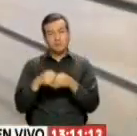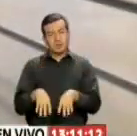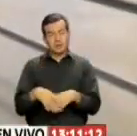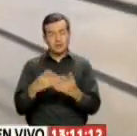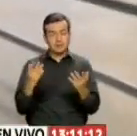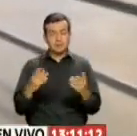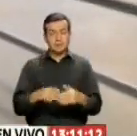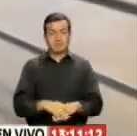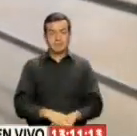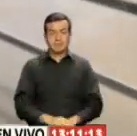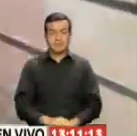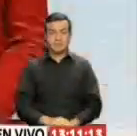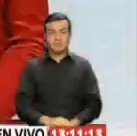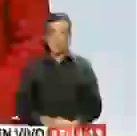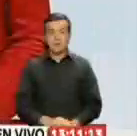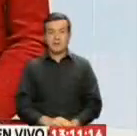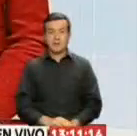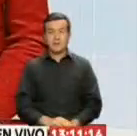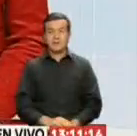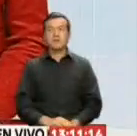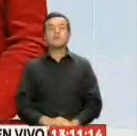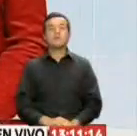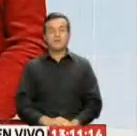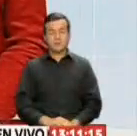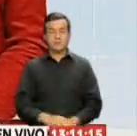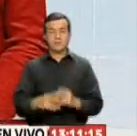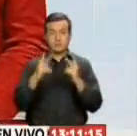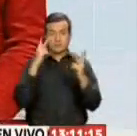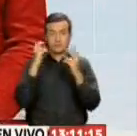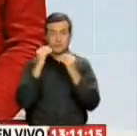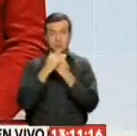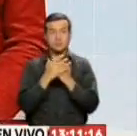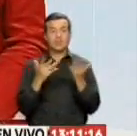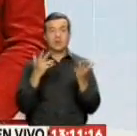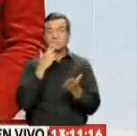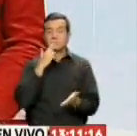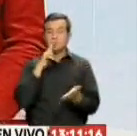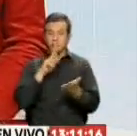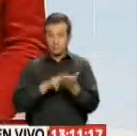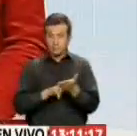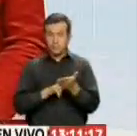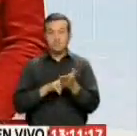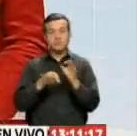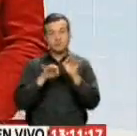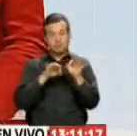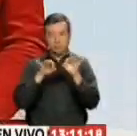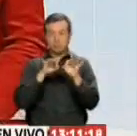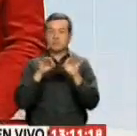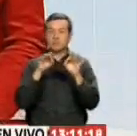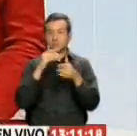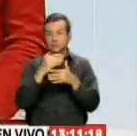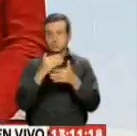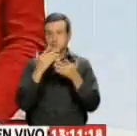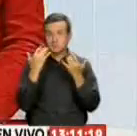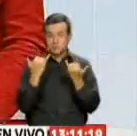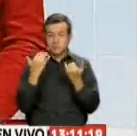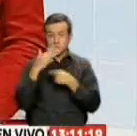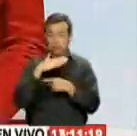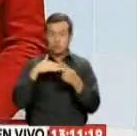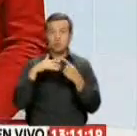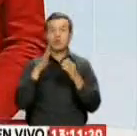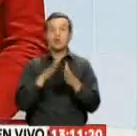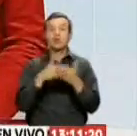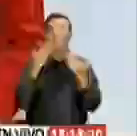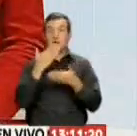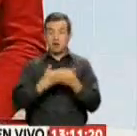Mariuxi Buenaño, Telediario. Y a continuación compartimos con ustedes un comunicado en el que se explica la situación de Diario